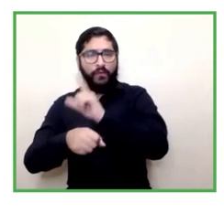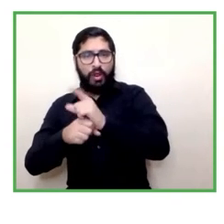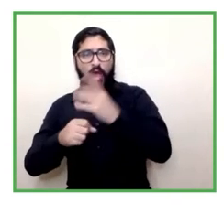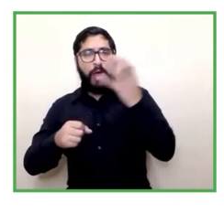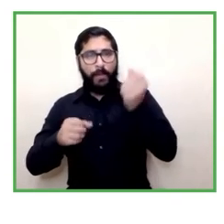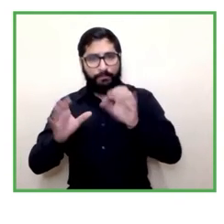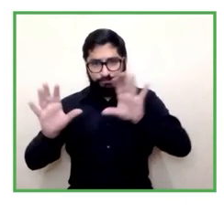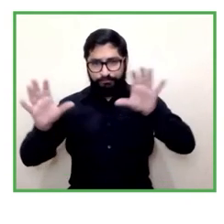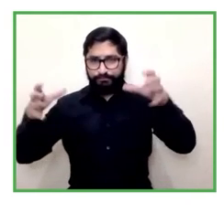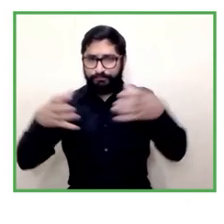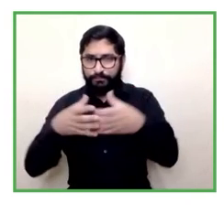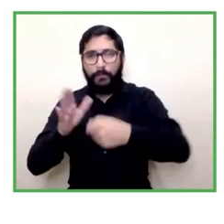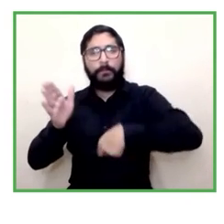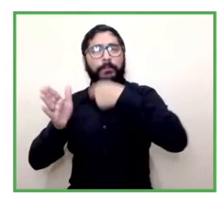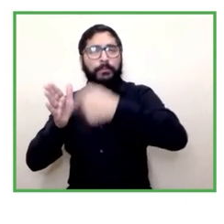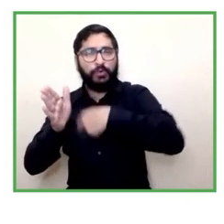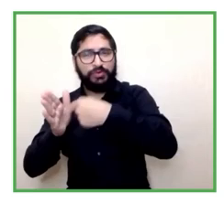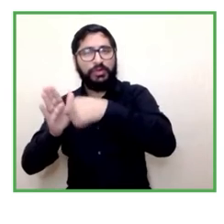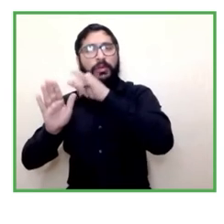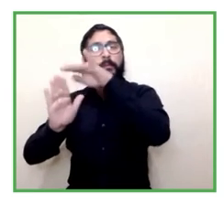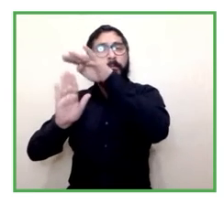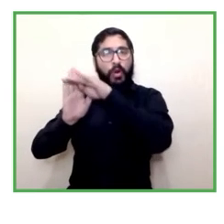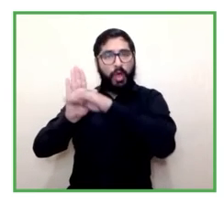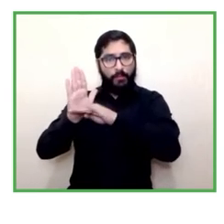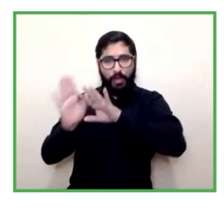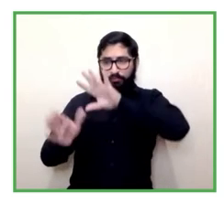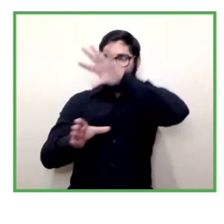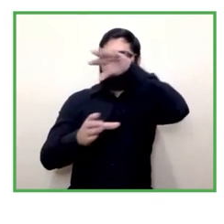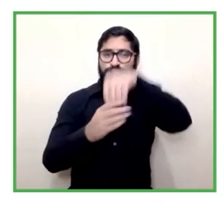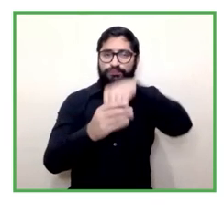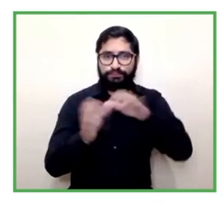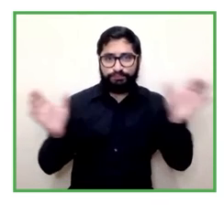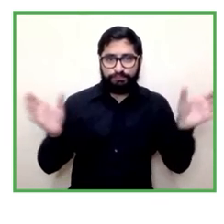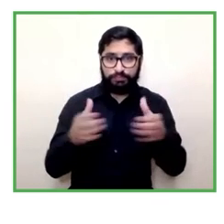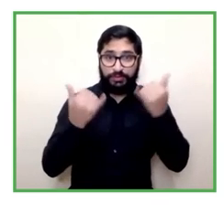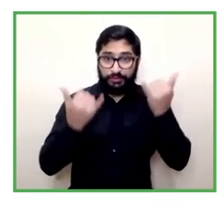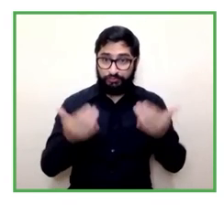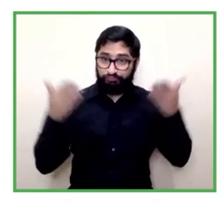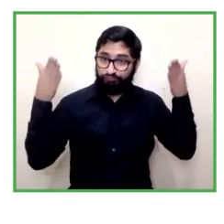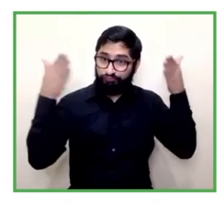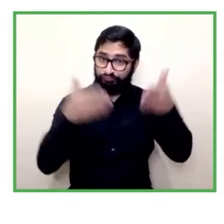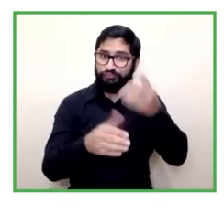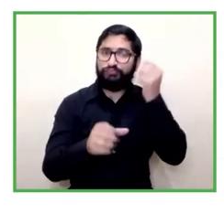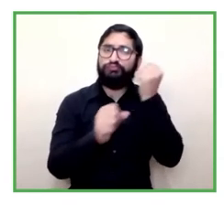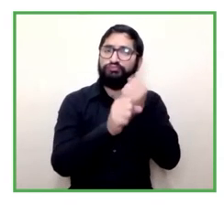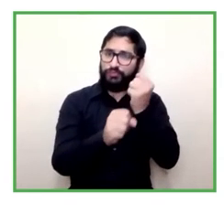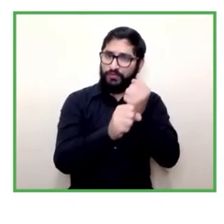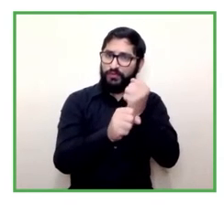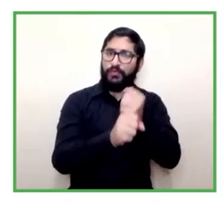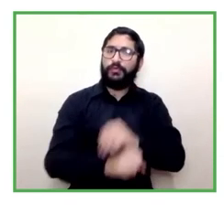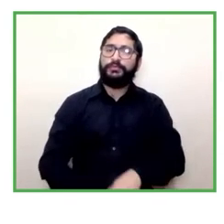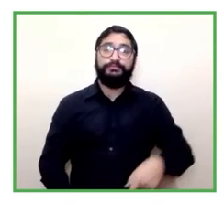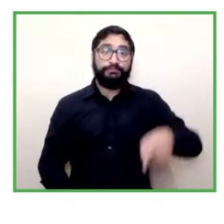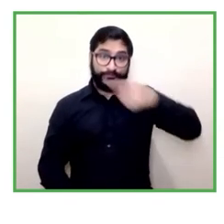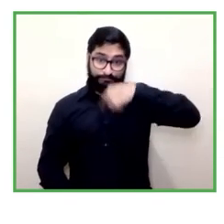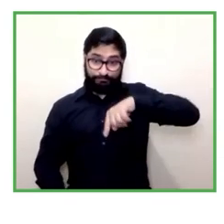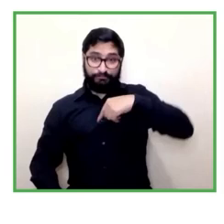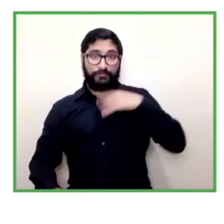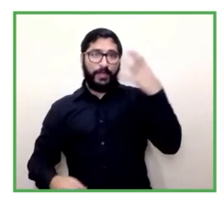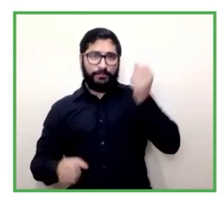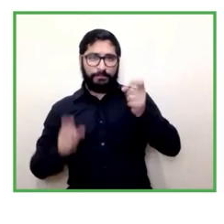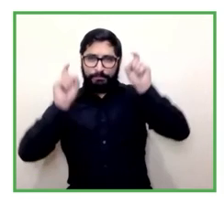empleo y empleabilidad así que aquí hay una tarea central a la cual abocarse con este proceso de cambio Felipe